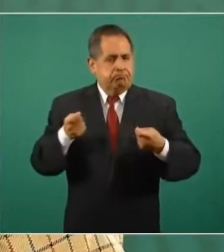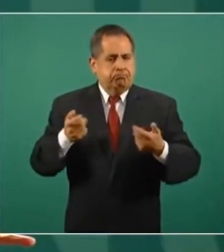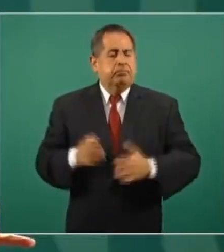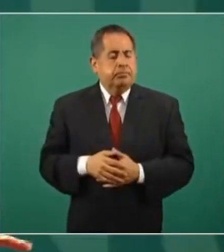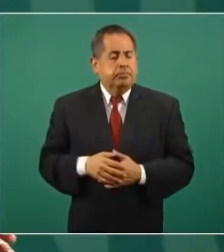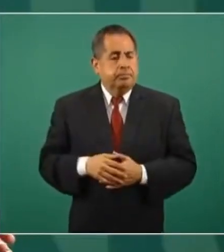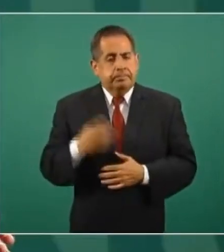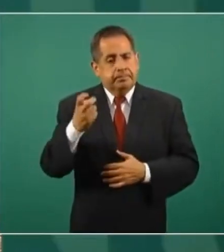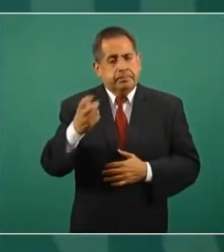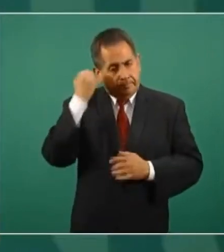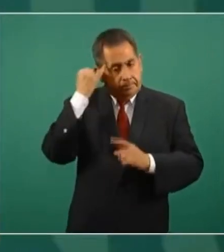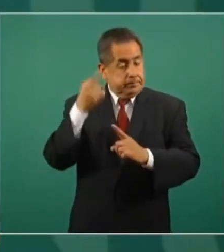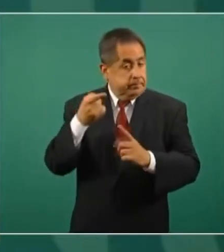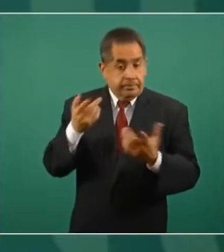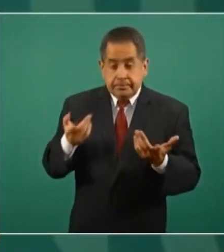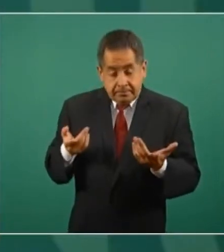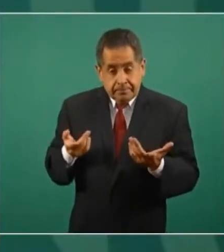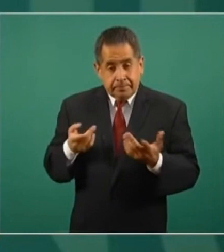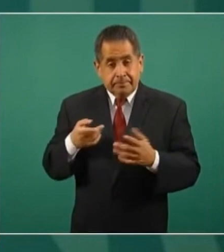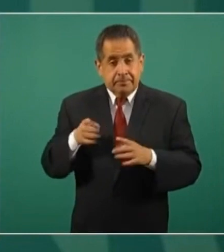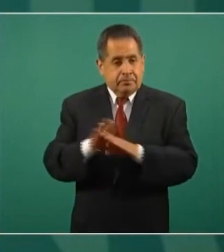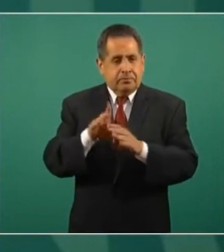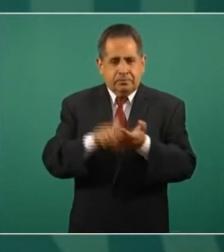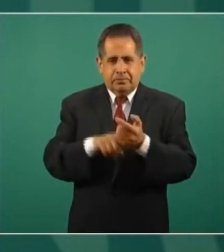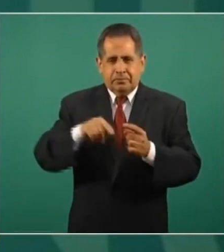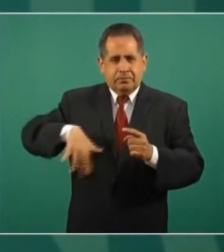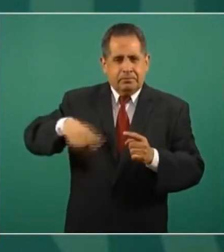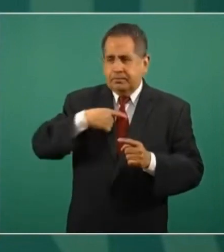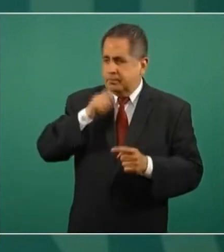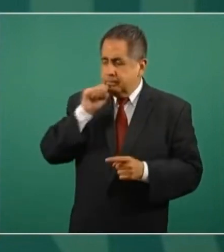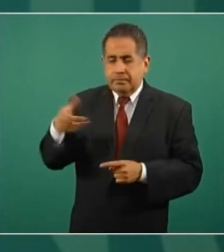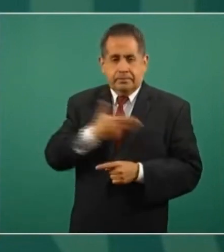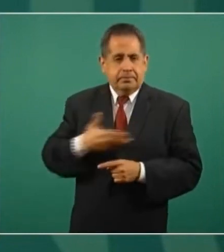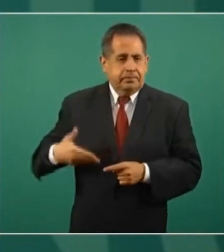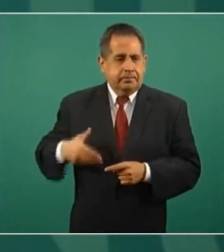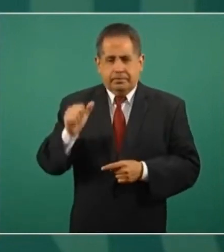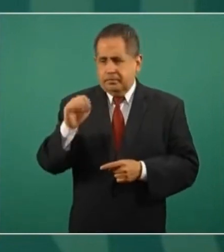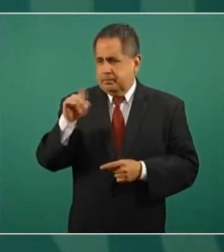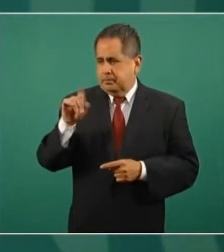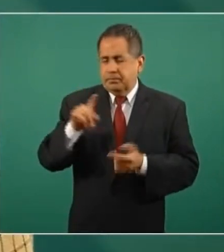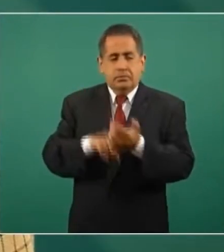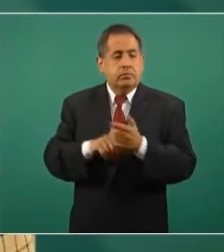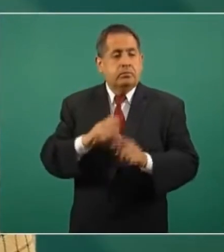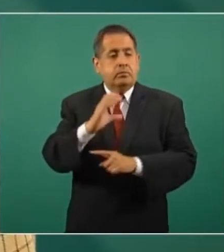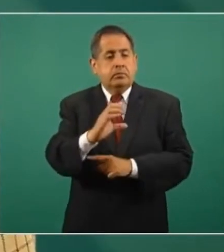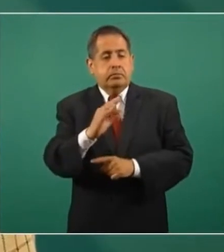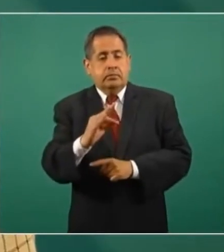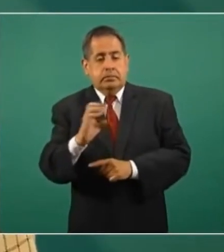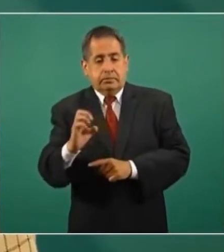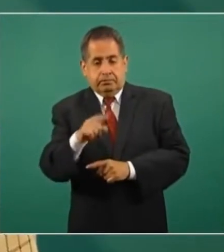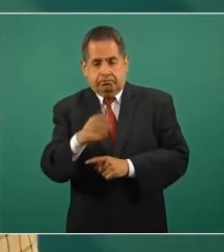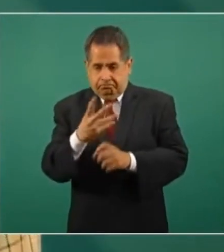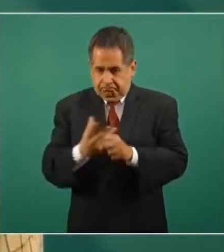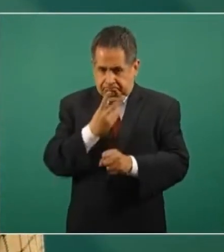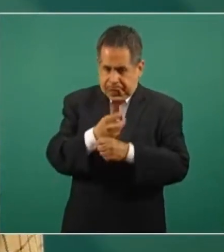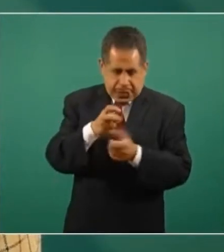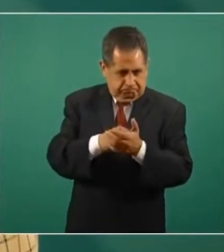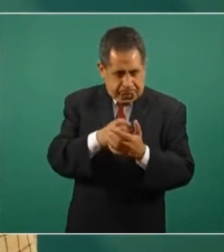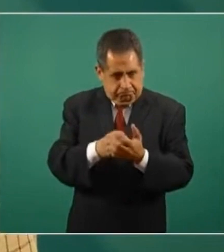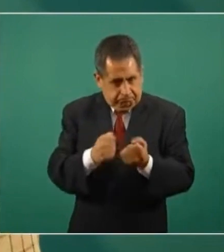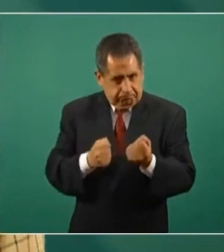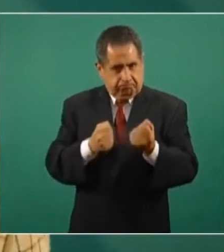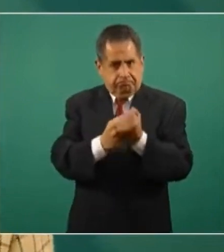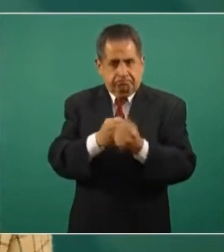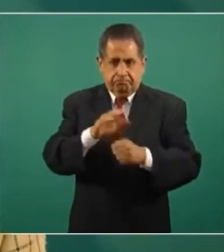sentido, el fortalecimiento, como lo ha dicho el señor presidente, de la Comisión Federal de Electricidad, en este